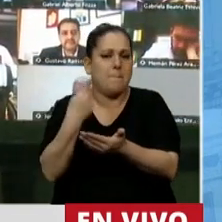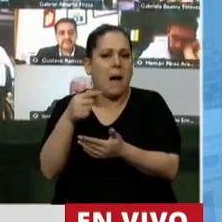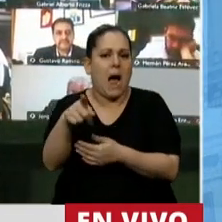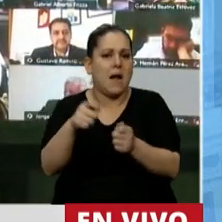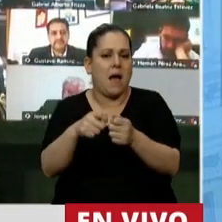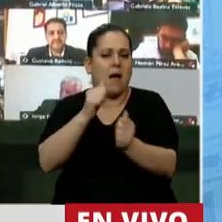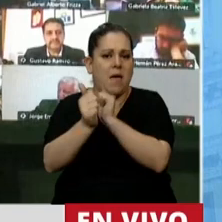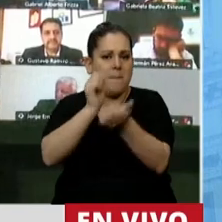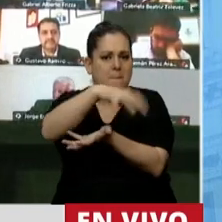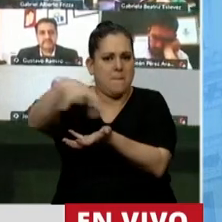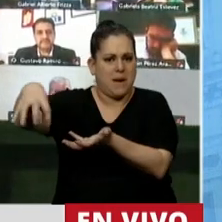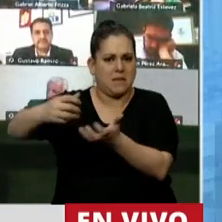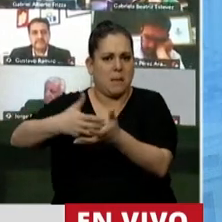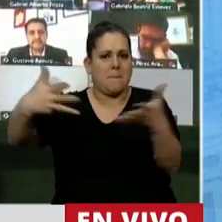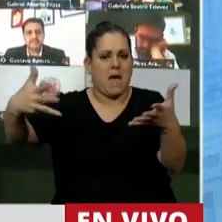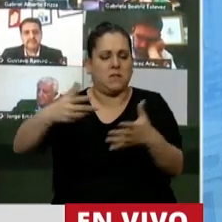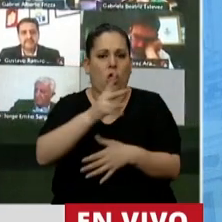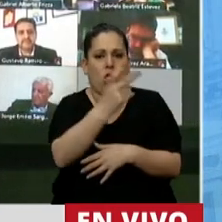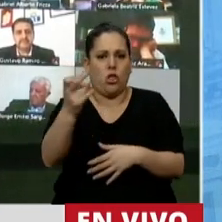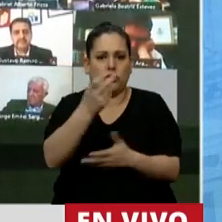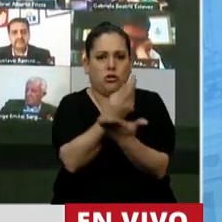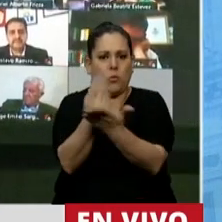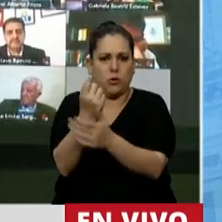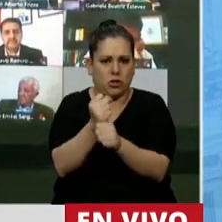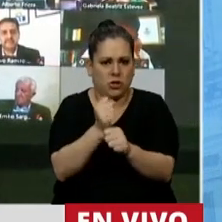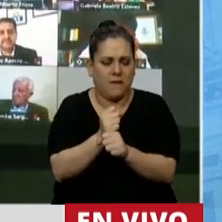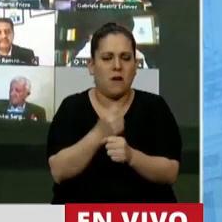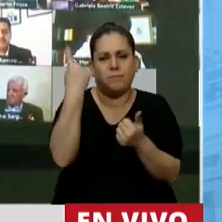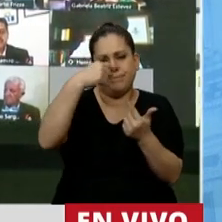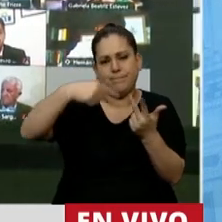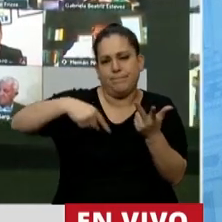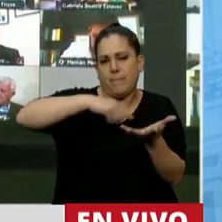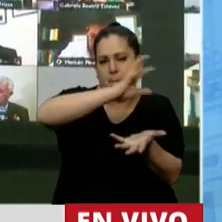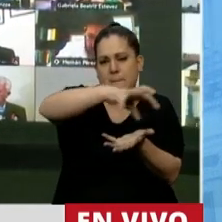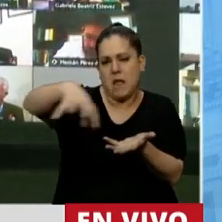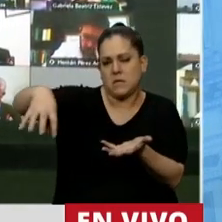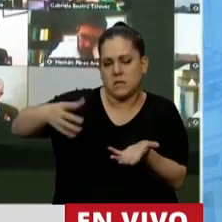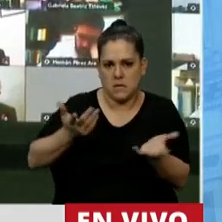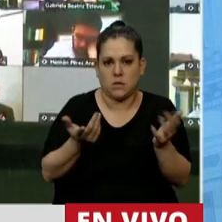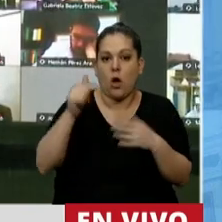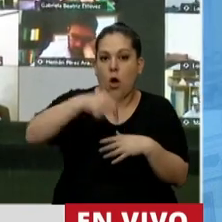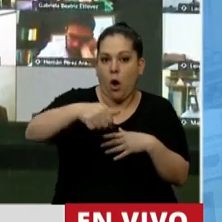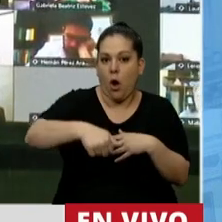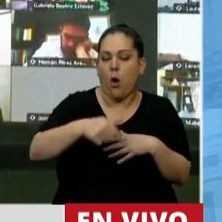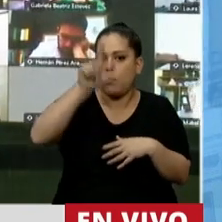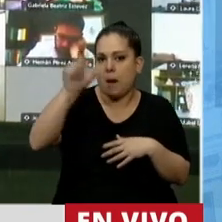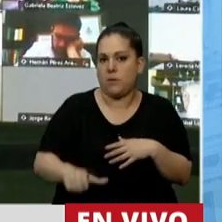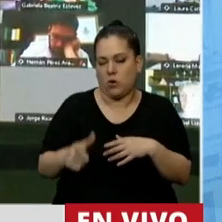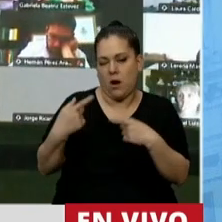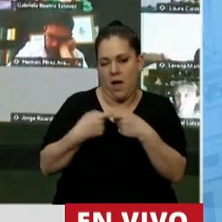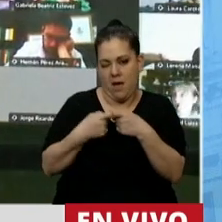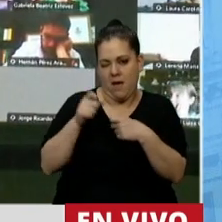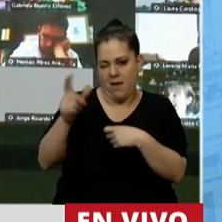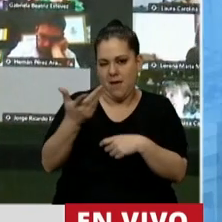ampliación de plantas con 200 puestos de trabajo, el anuncio de la industria ferroviarífica. Hoy, un dirigente muy cercano a usted,